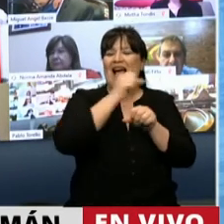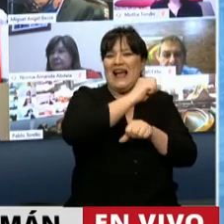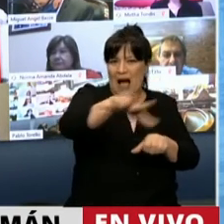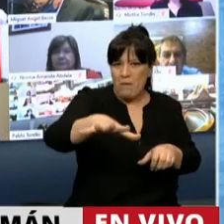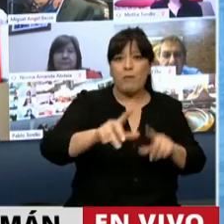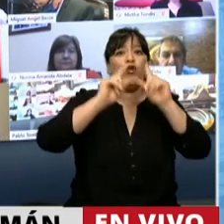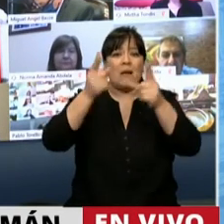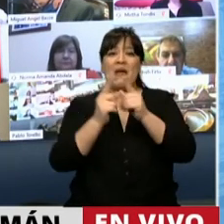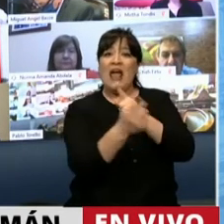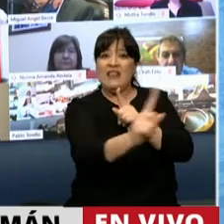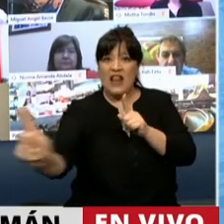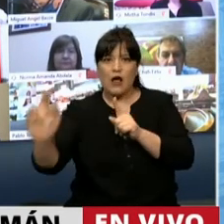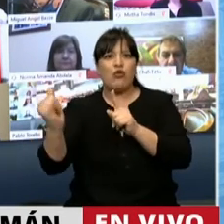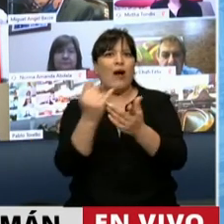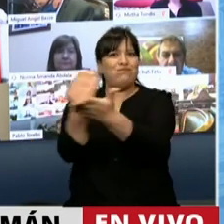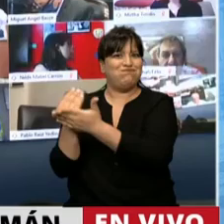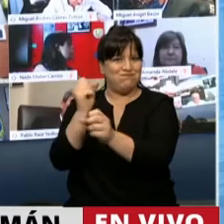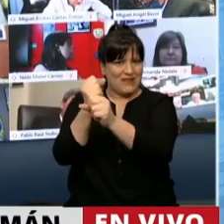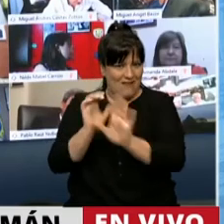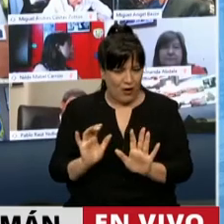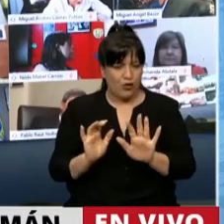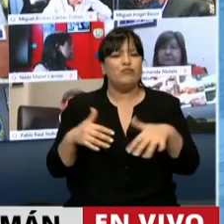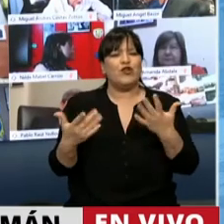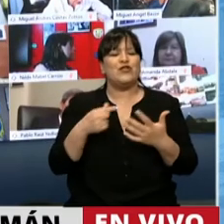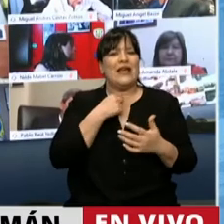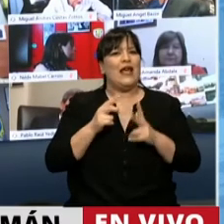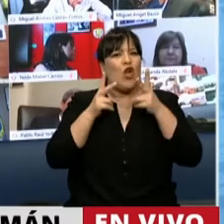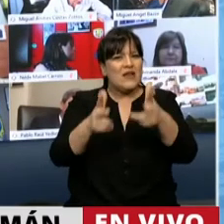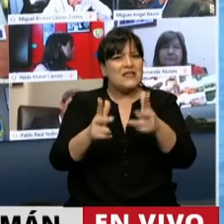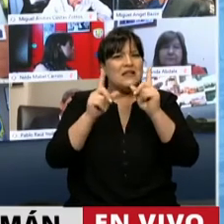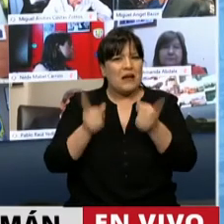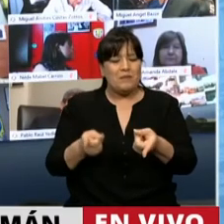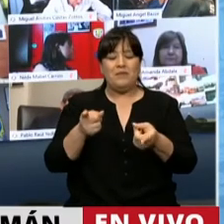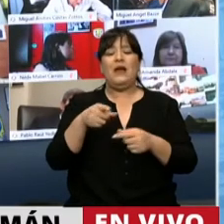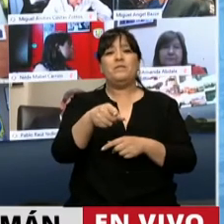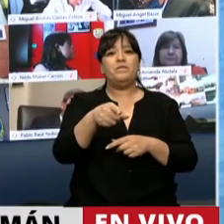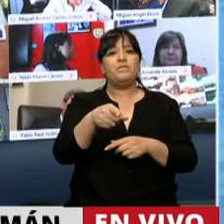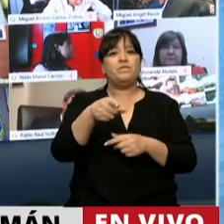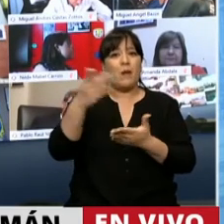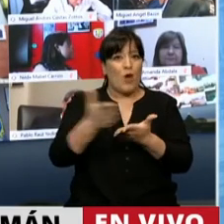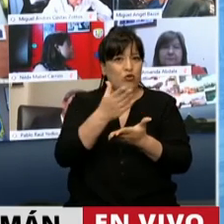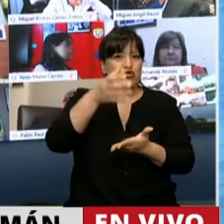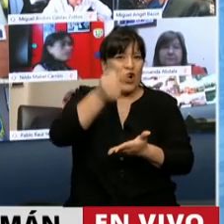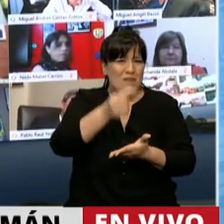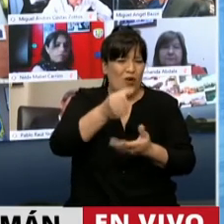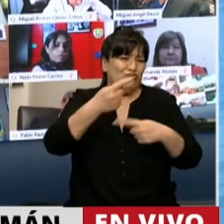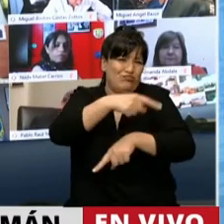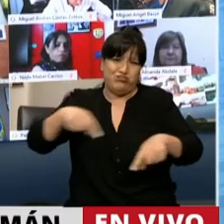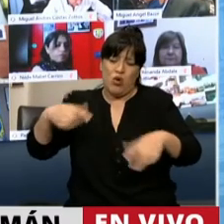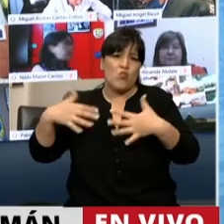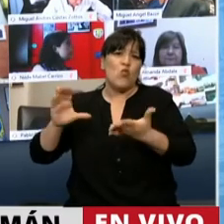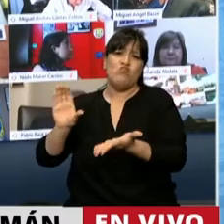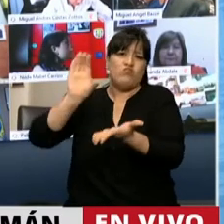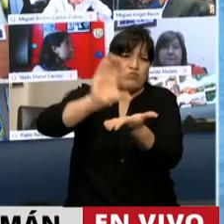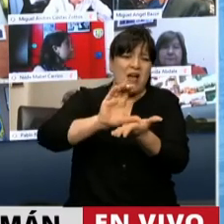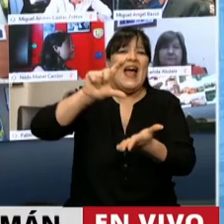de manera indirecta. Por eso, señor Presidente, quiero destacar también que este sector ha hecho grandes inversiones en